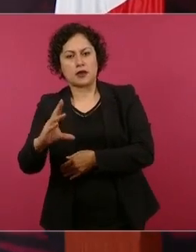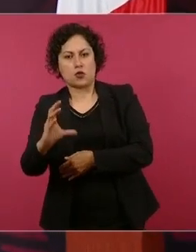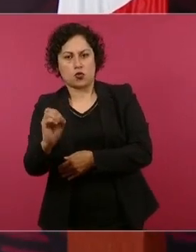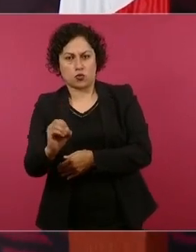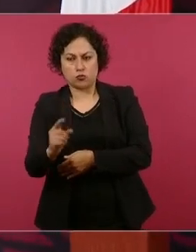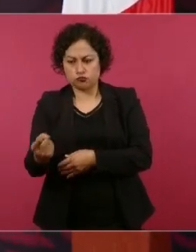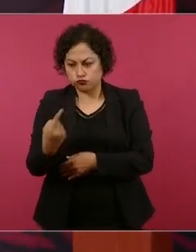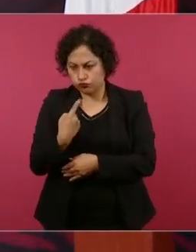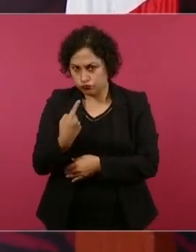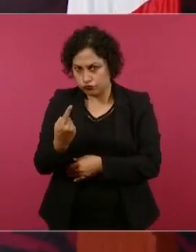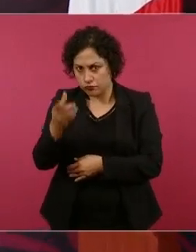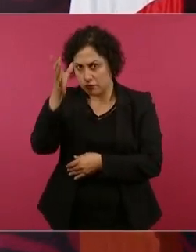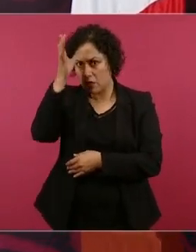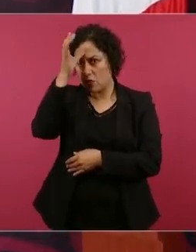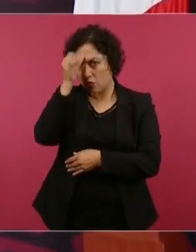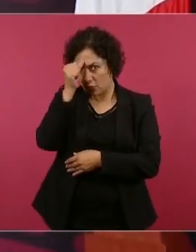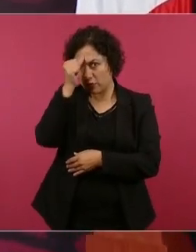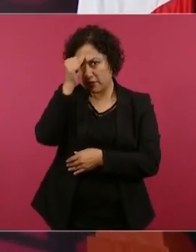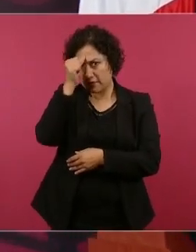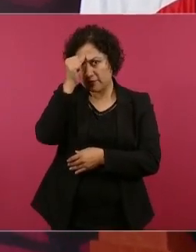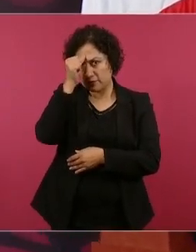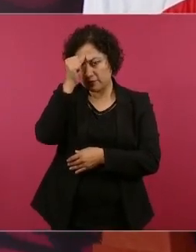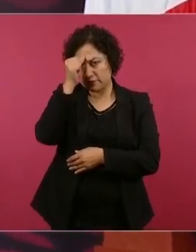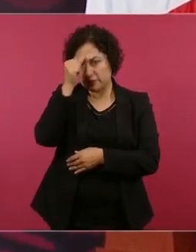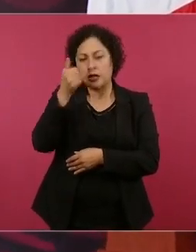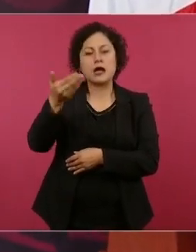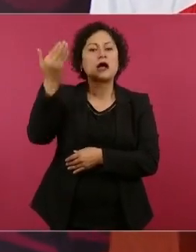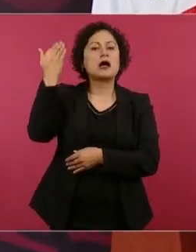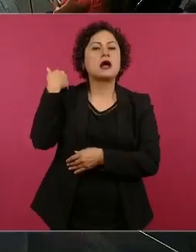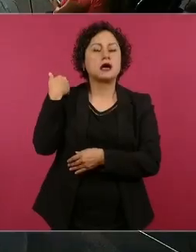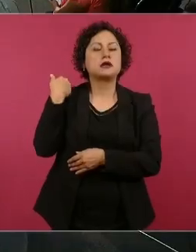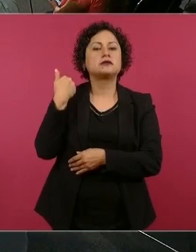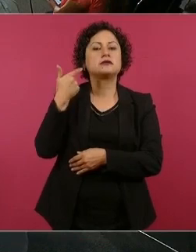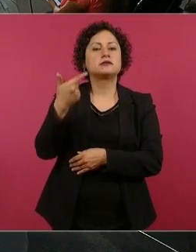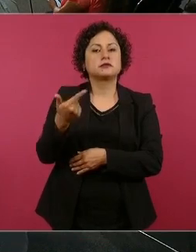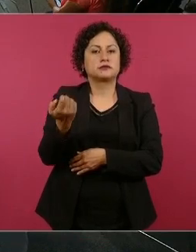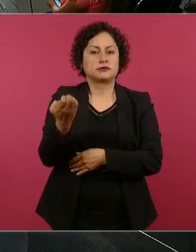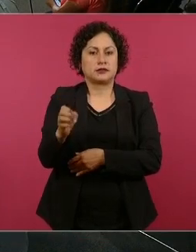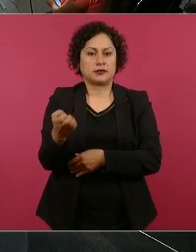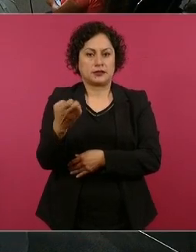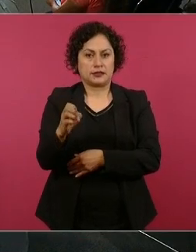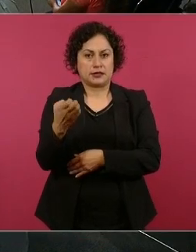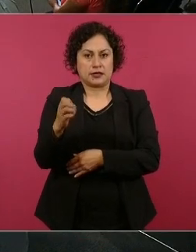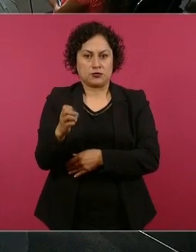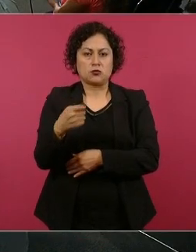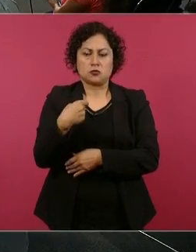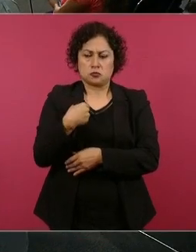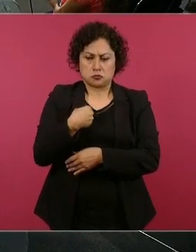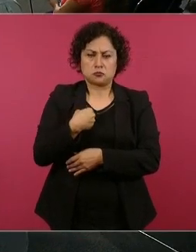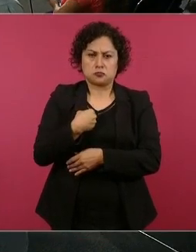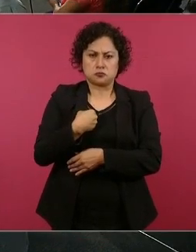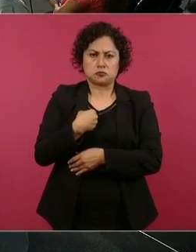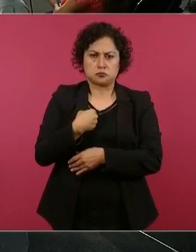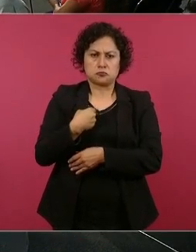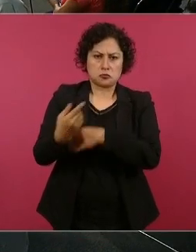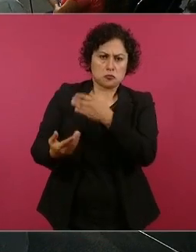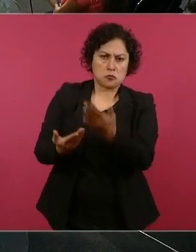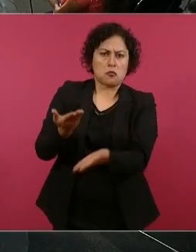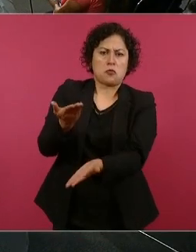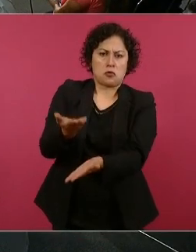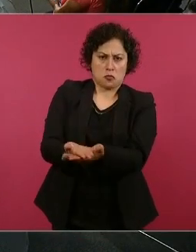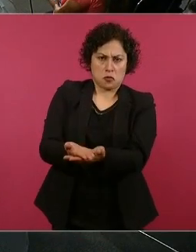en Río Blanco, ofrecí lo del Fondo